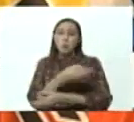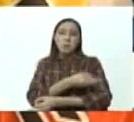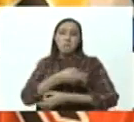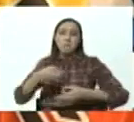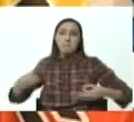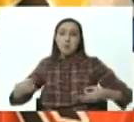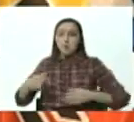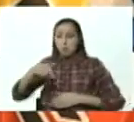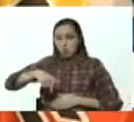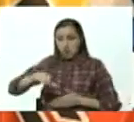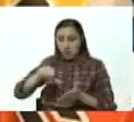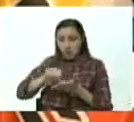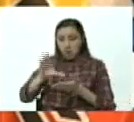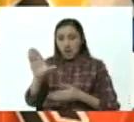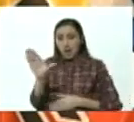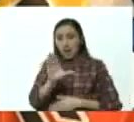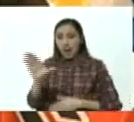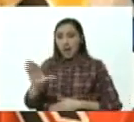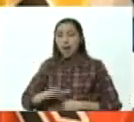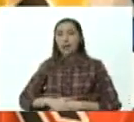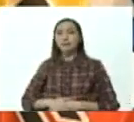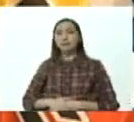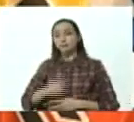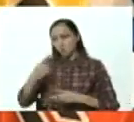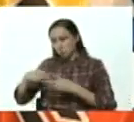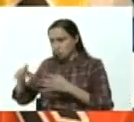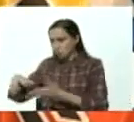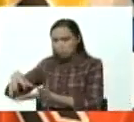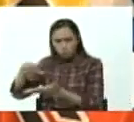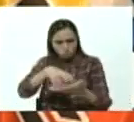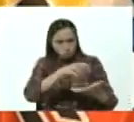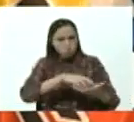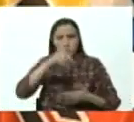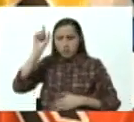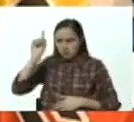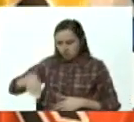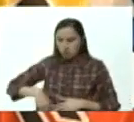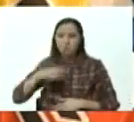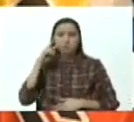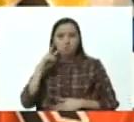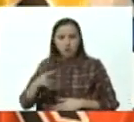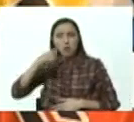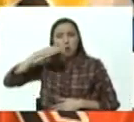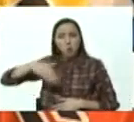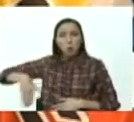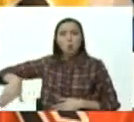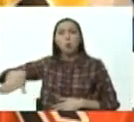esta ciudad y quienes van a las regiones también ya verán a un pueblo